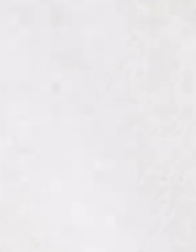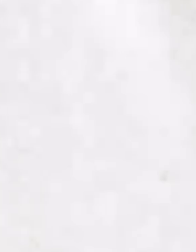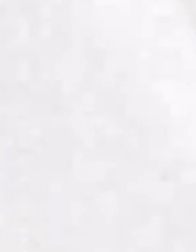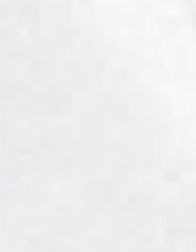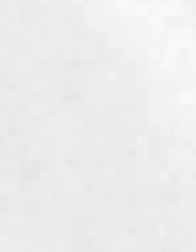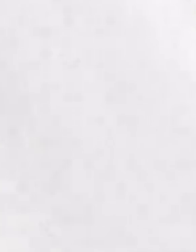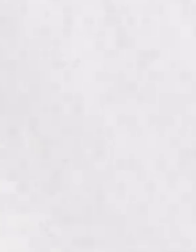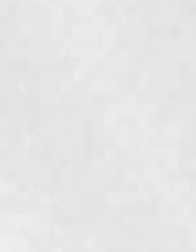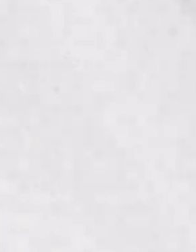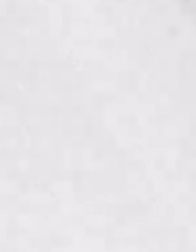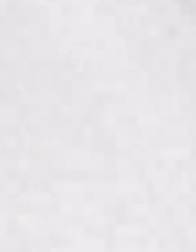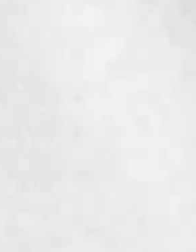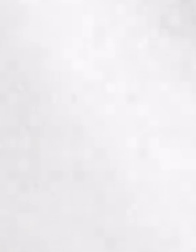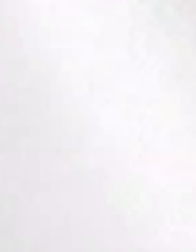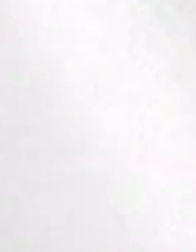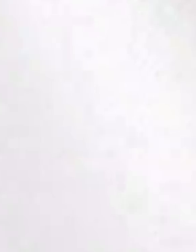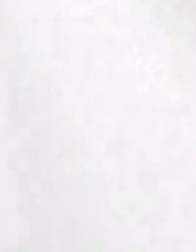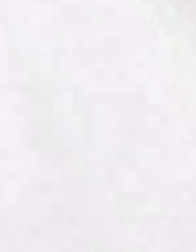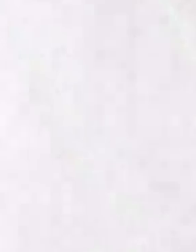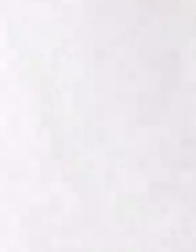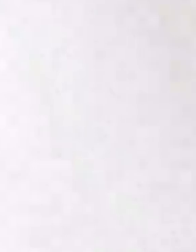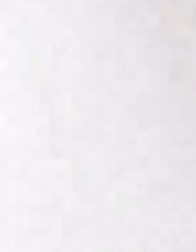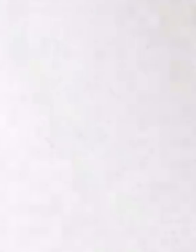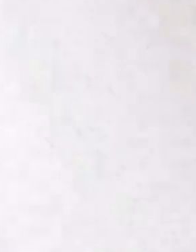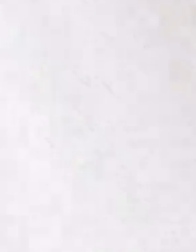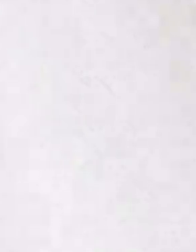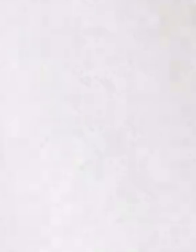¡Gracias! ¡Gracias! ¡Gracias! ¡Gracias! ¡Gracias! ¡Gracias!